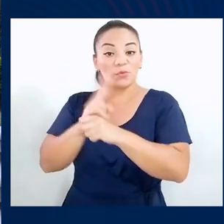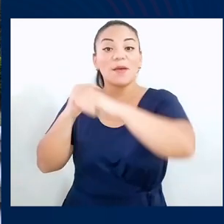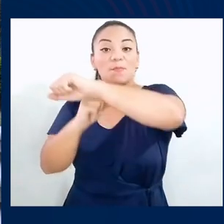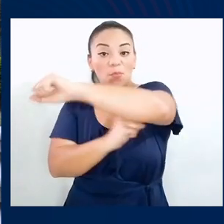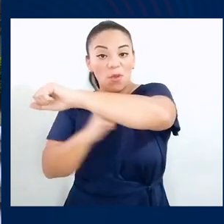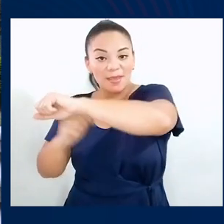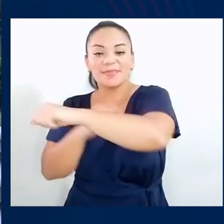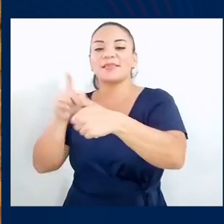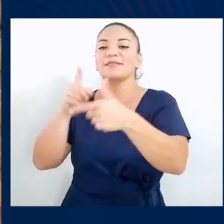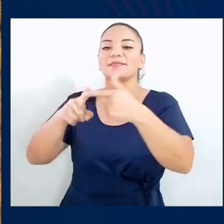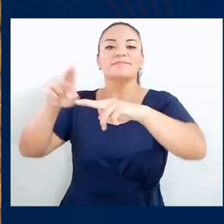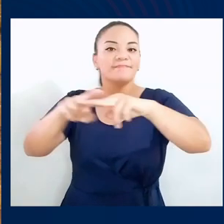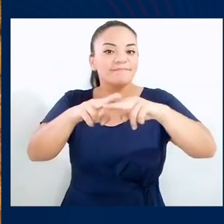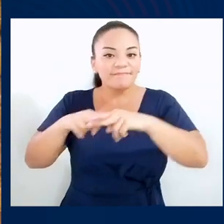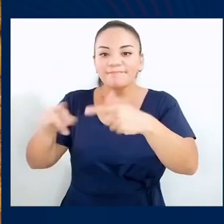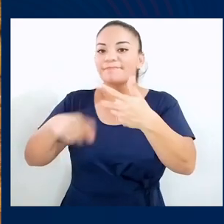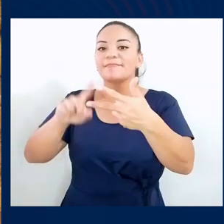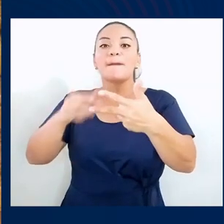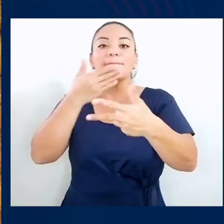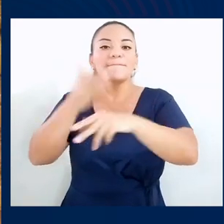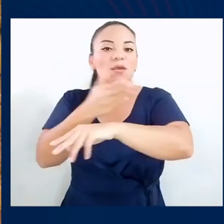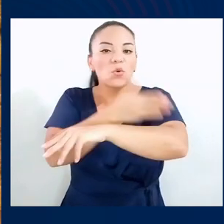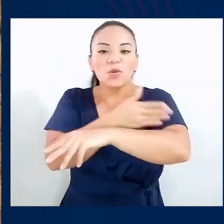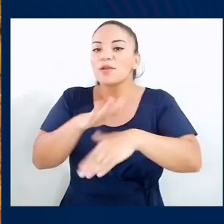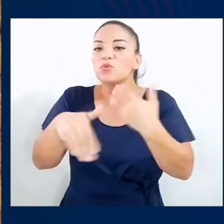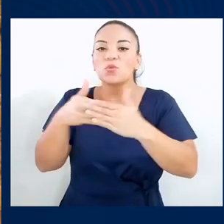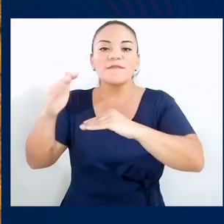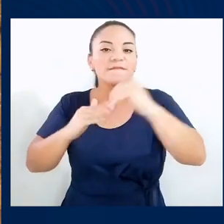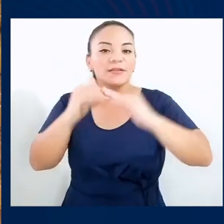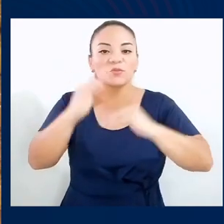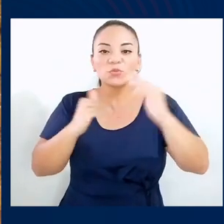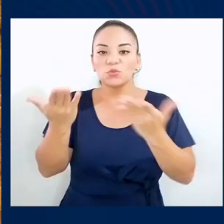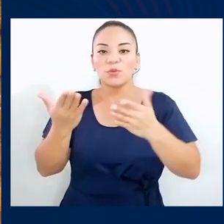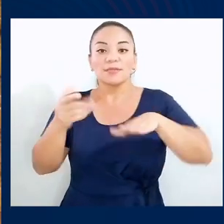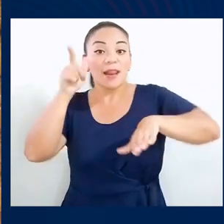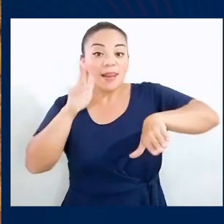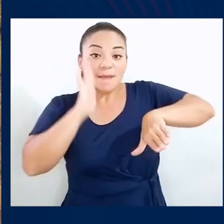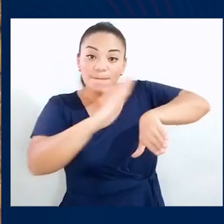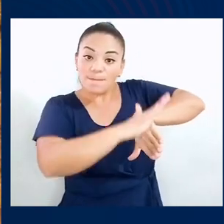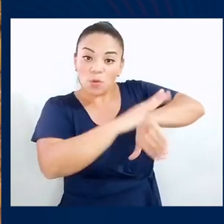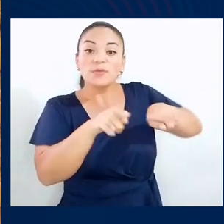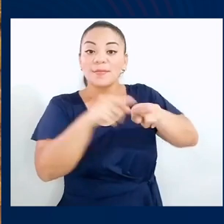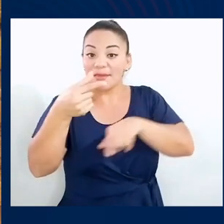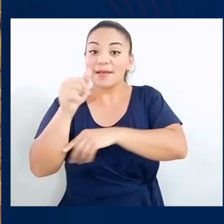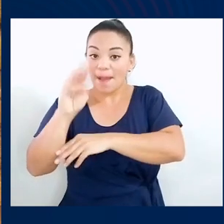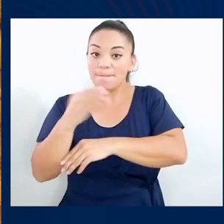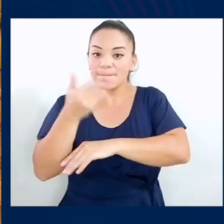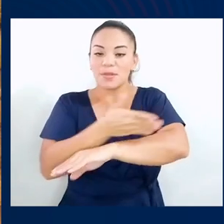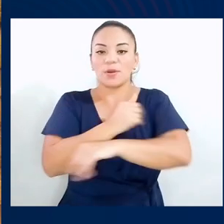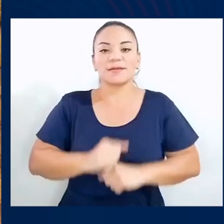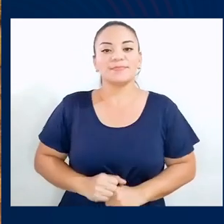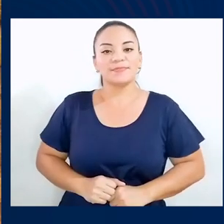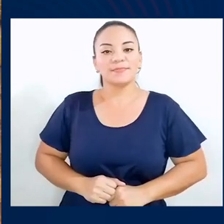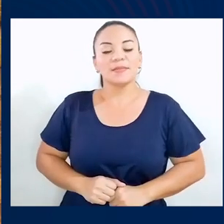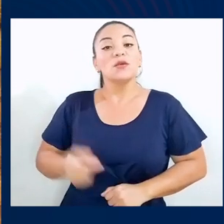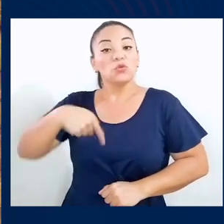van a apoyar unánimemente. Vamos a poder invertir en puentes, vamos a poder invertir en infraestructura férrea, vamos a poder mejorar las infraestructuras,